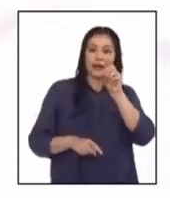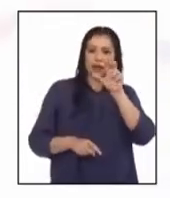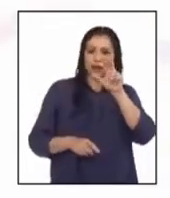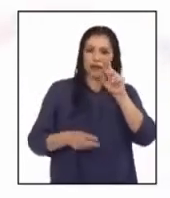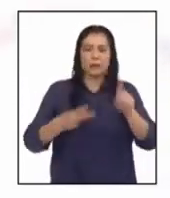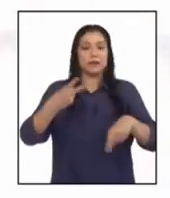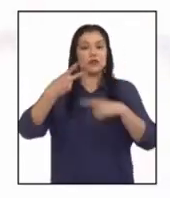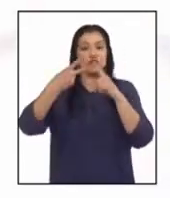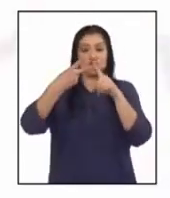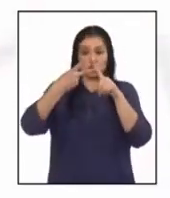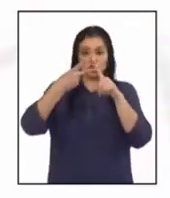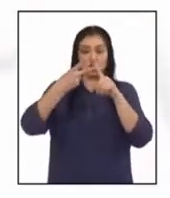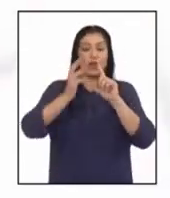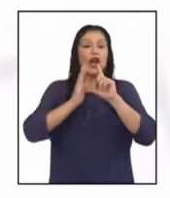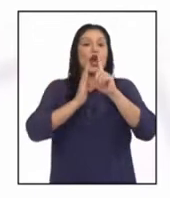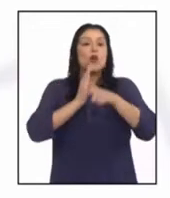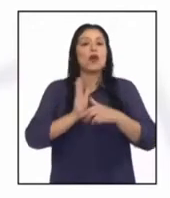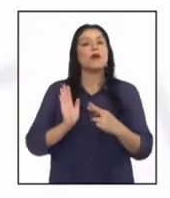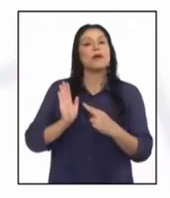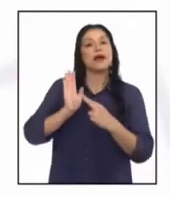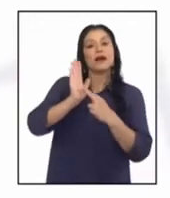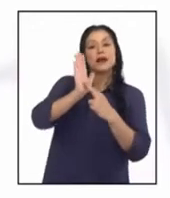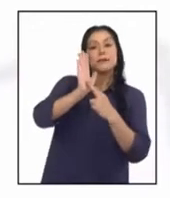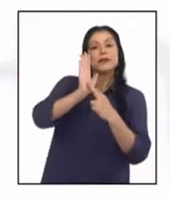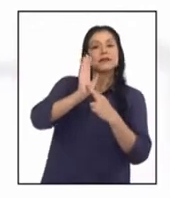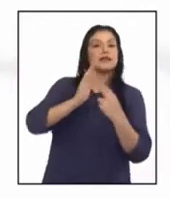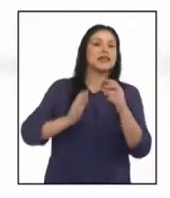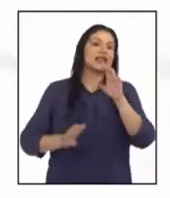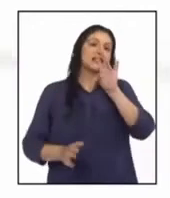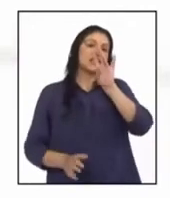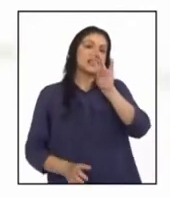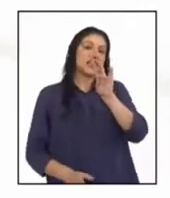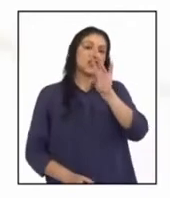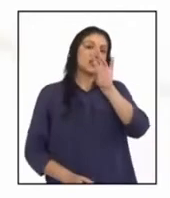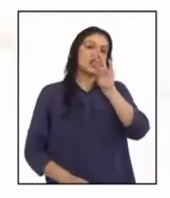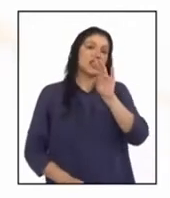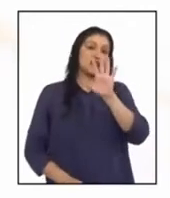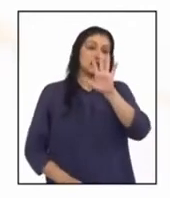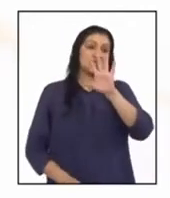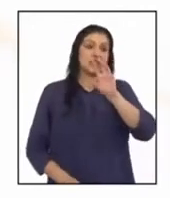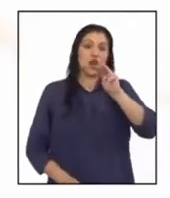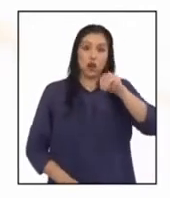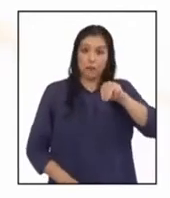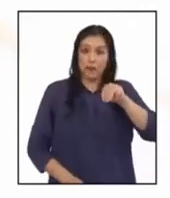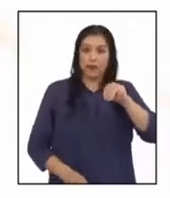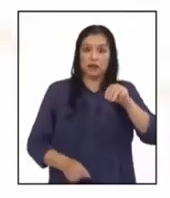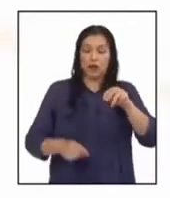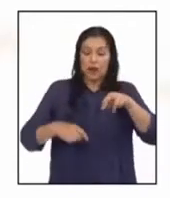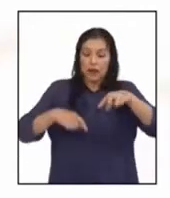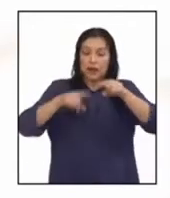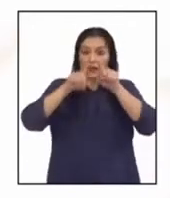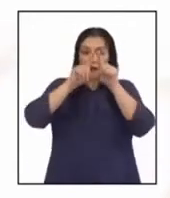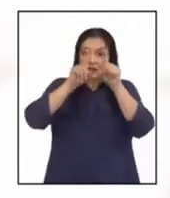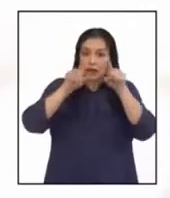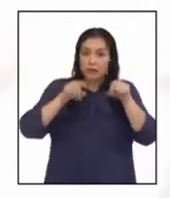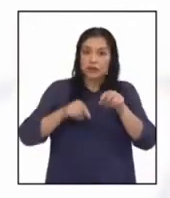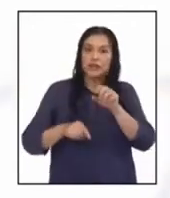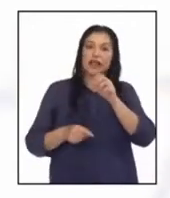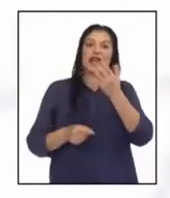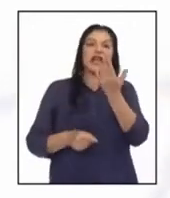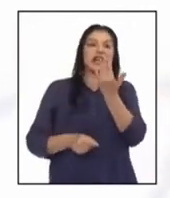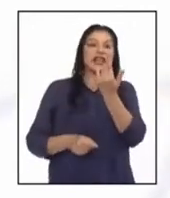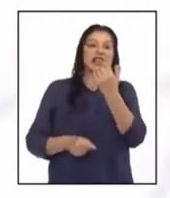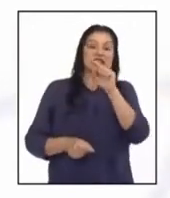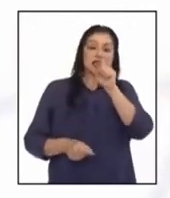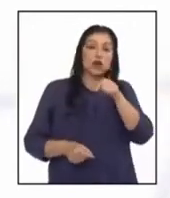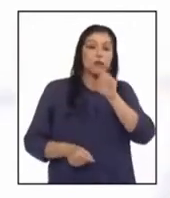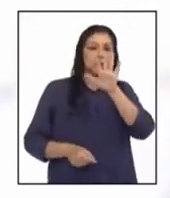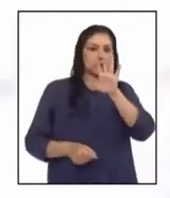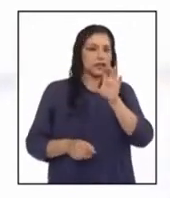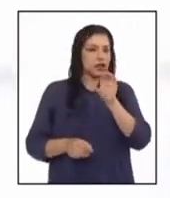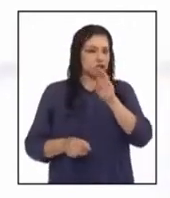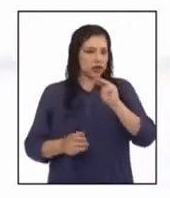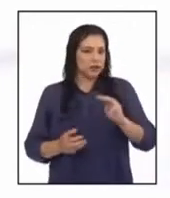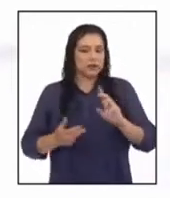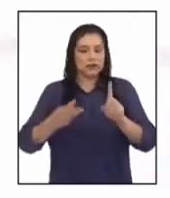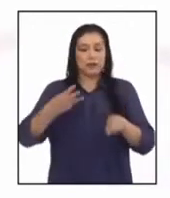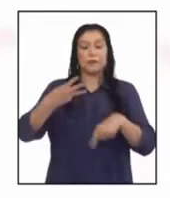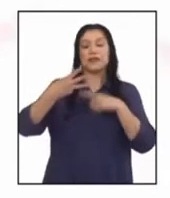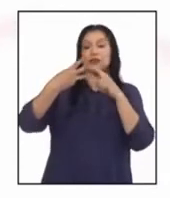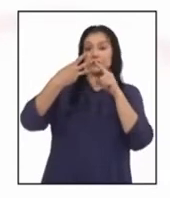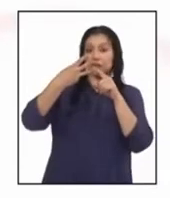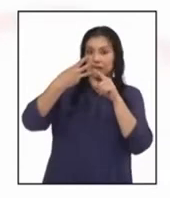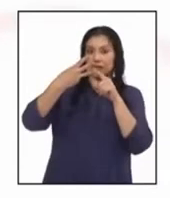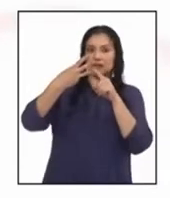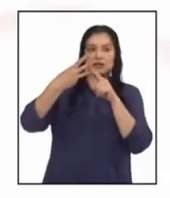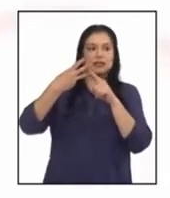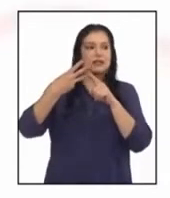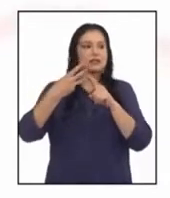Paso 2. Luego, para representar los 775 metros, trazamos un segmento de 15,5 centímetros. Paso 3.